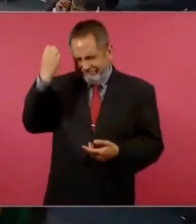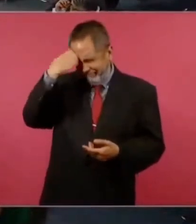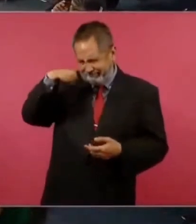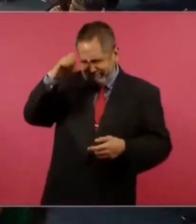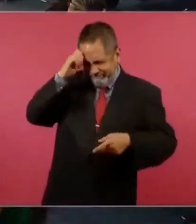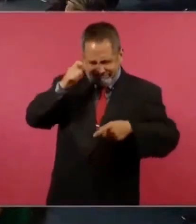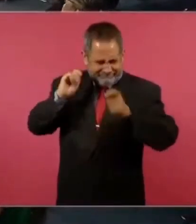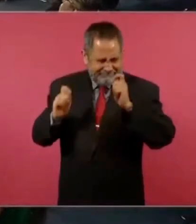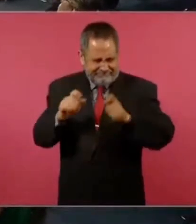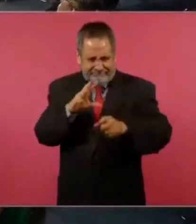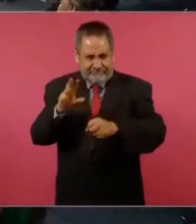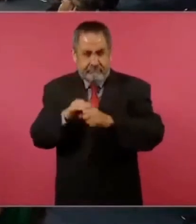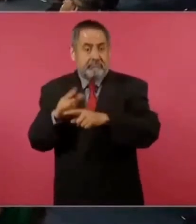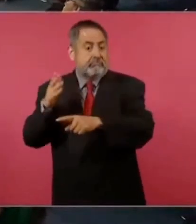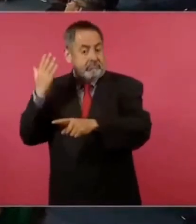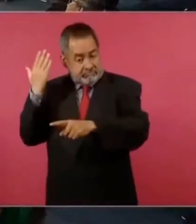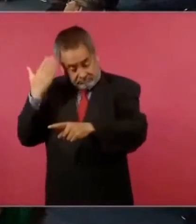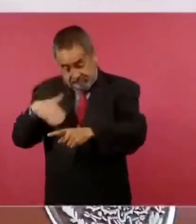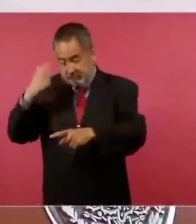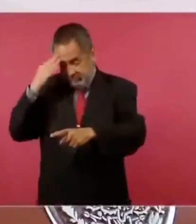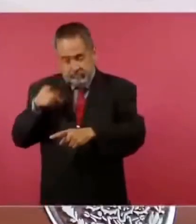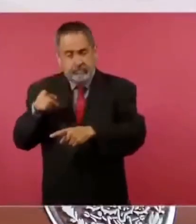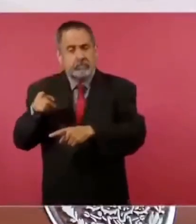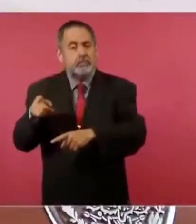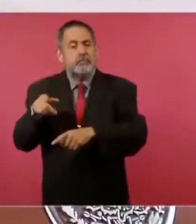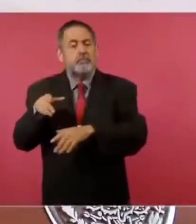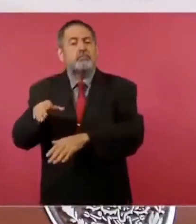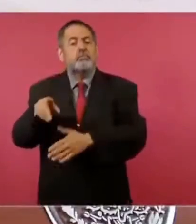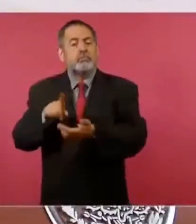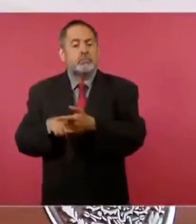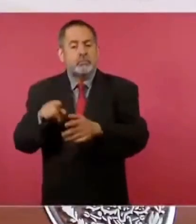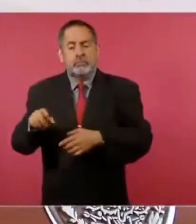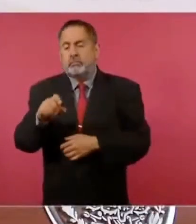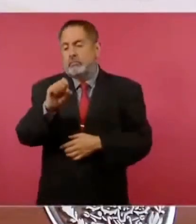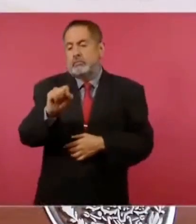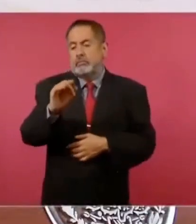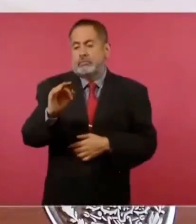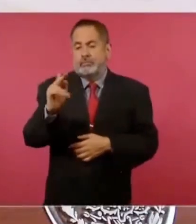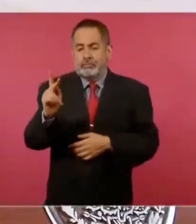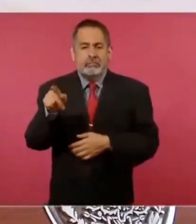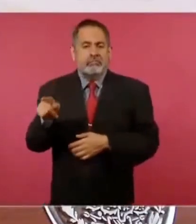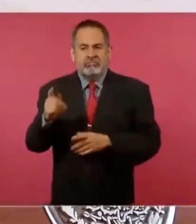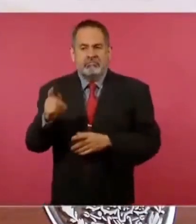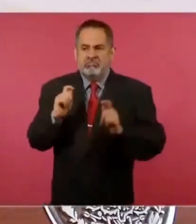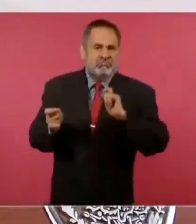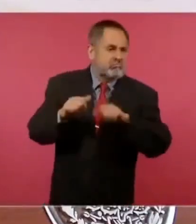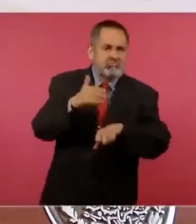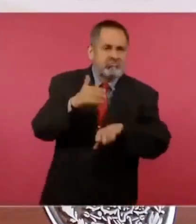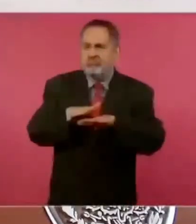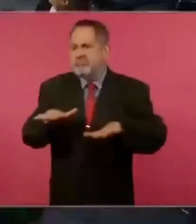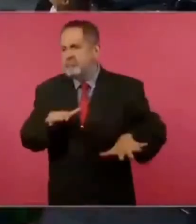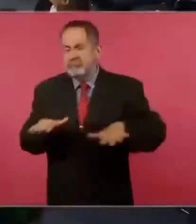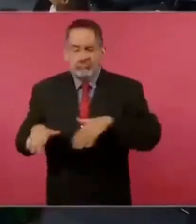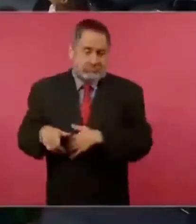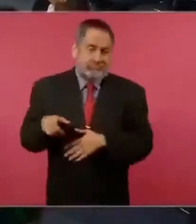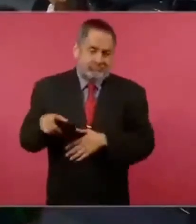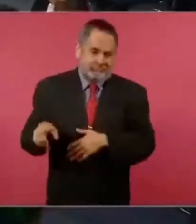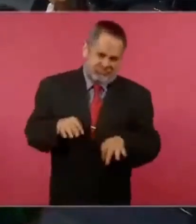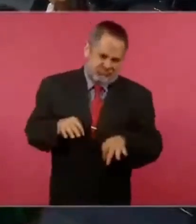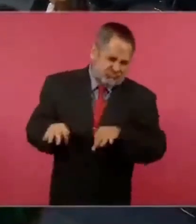la función pública, es trabajadora,